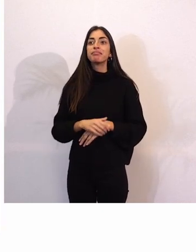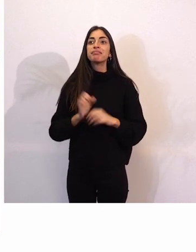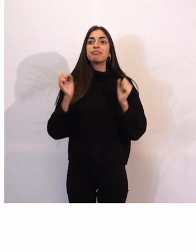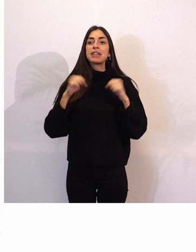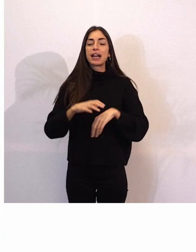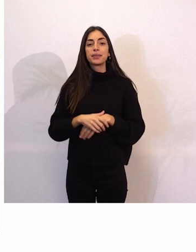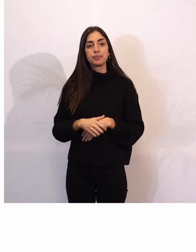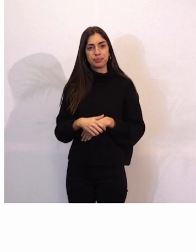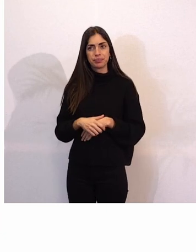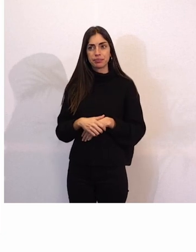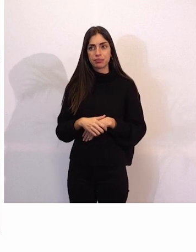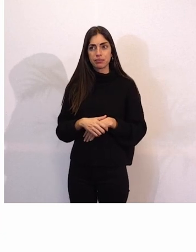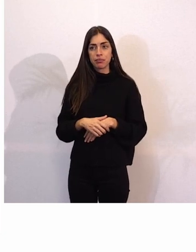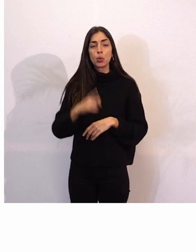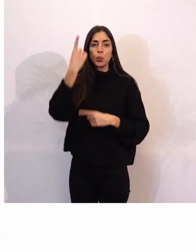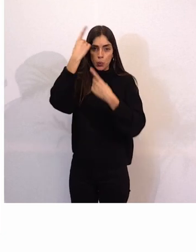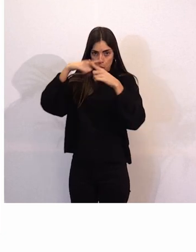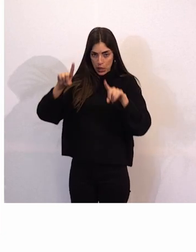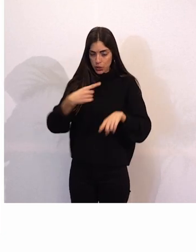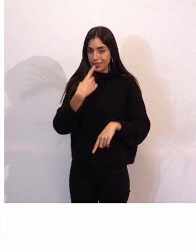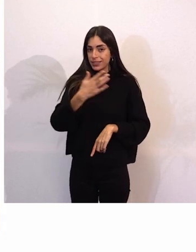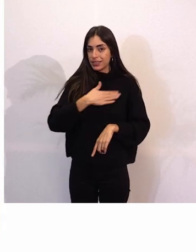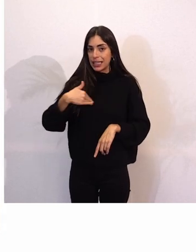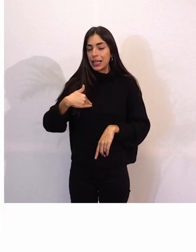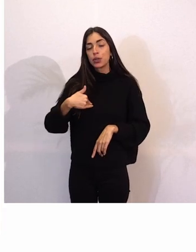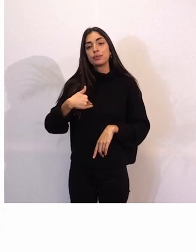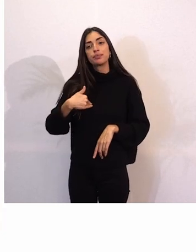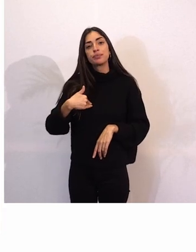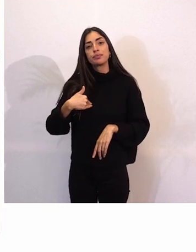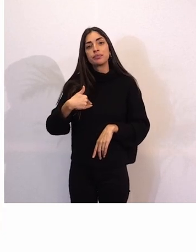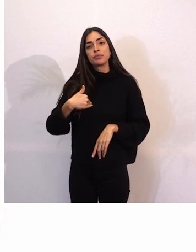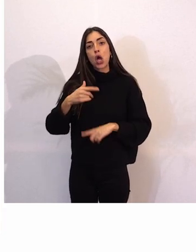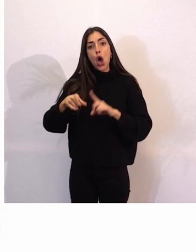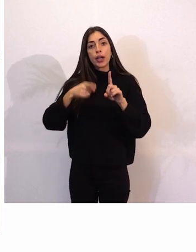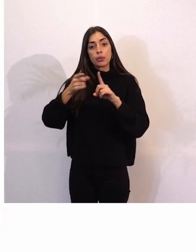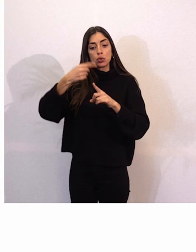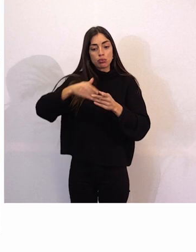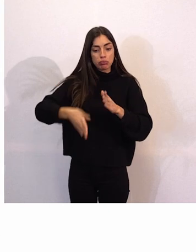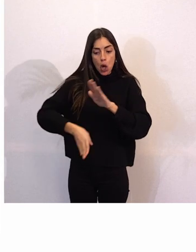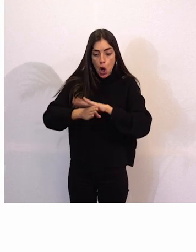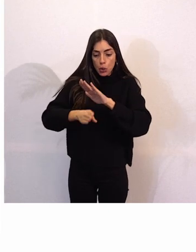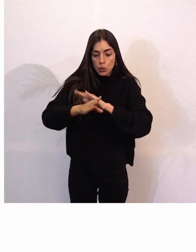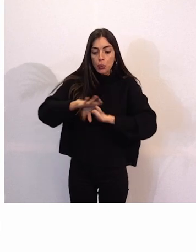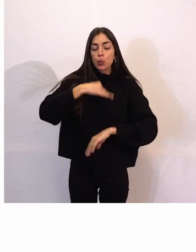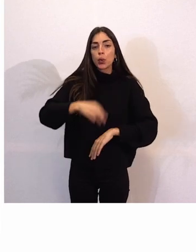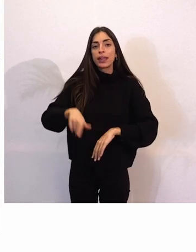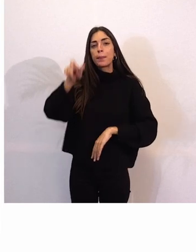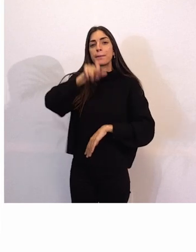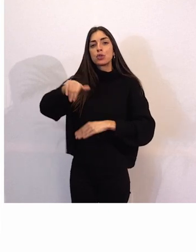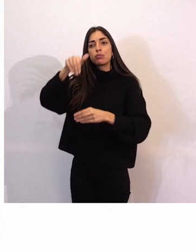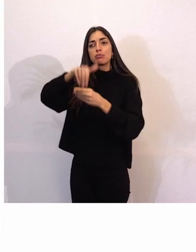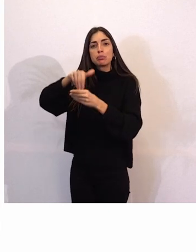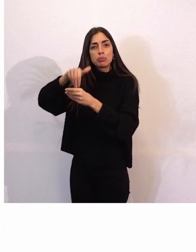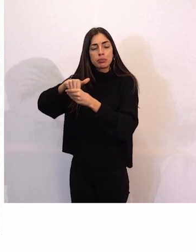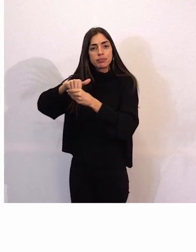Y quiero decir una cosa. Para que podamos seguir hacia adelante, lo importante es que la